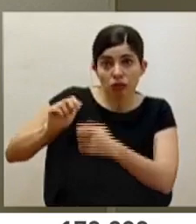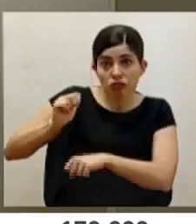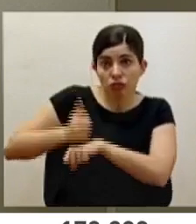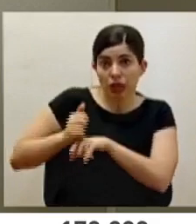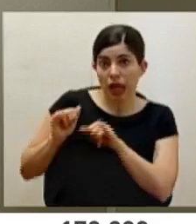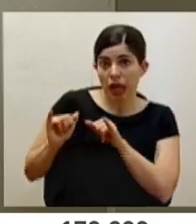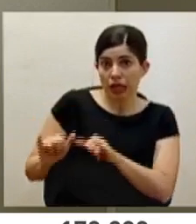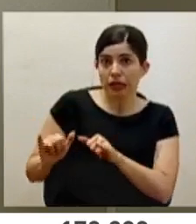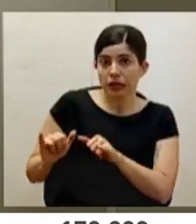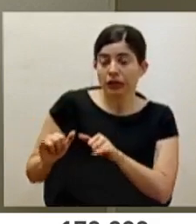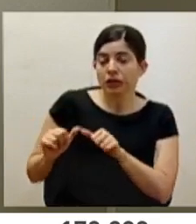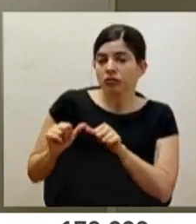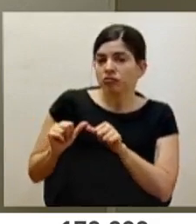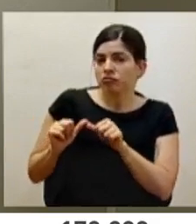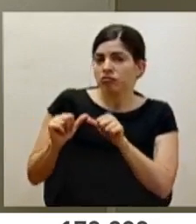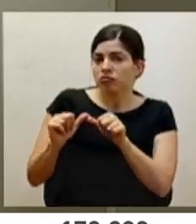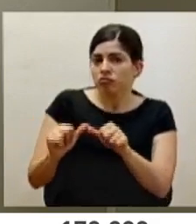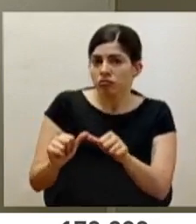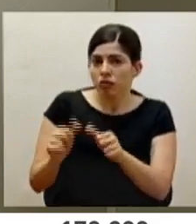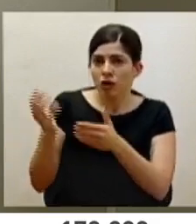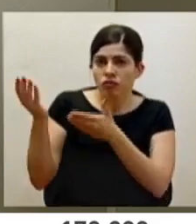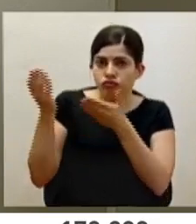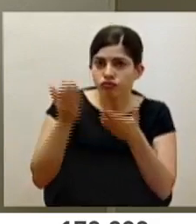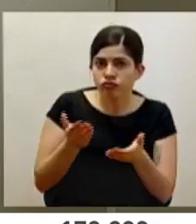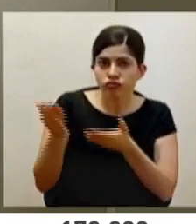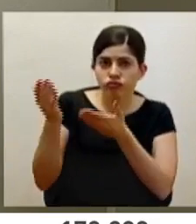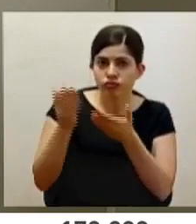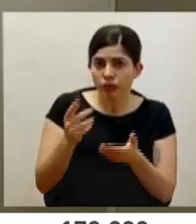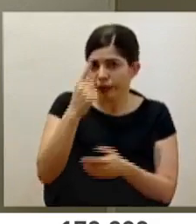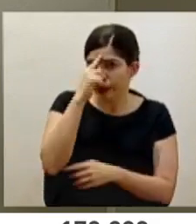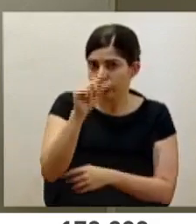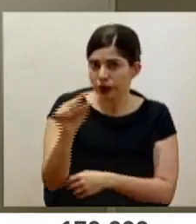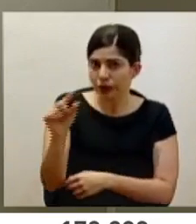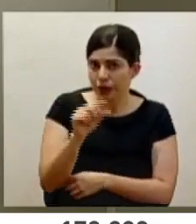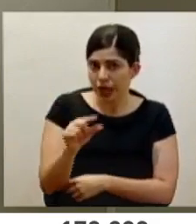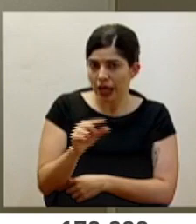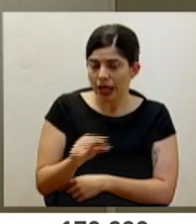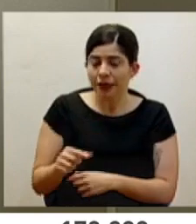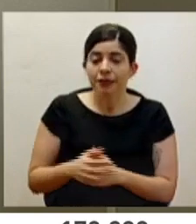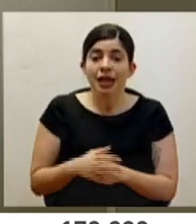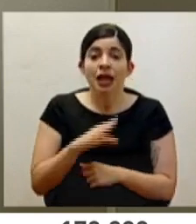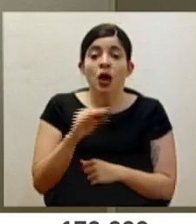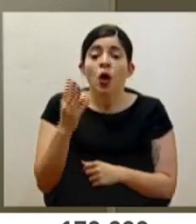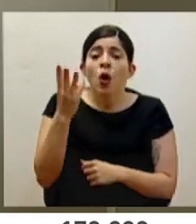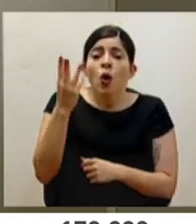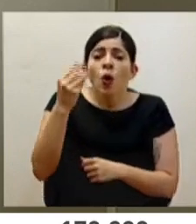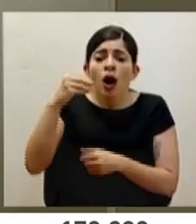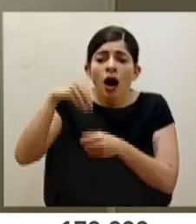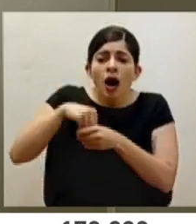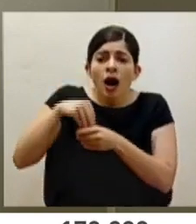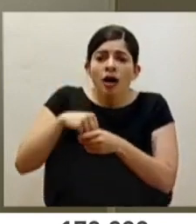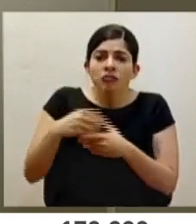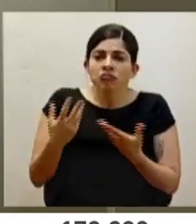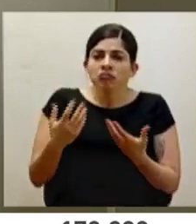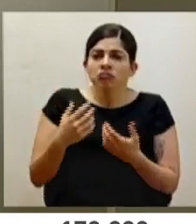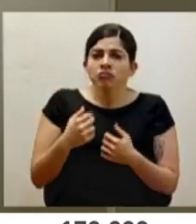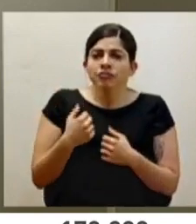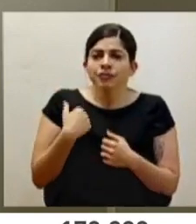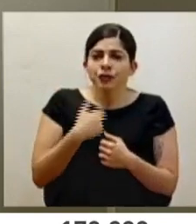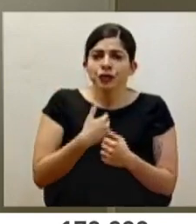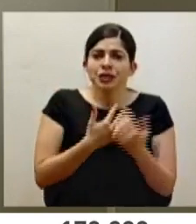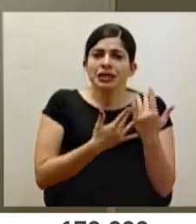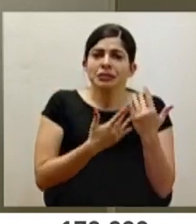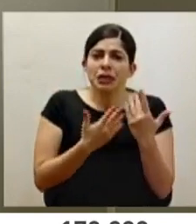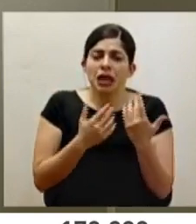los embarques semanales y la cantidad no se esperaría que